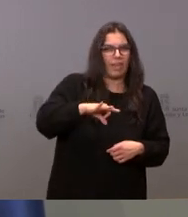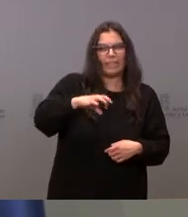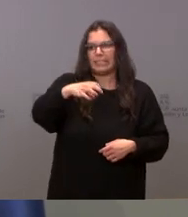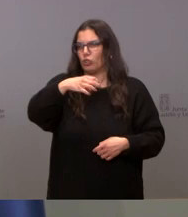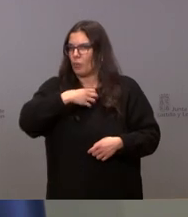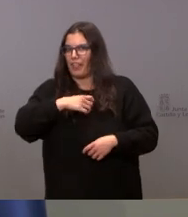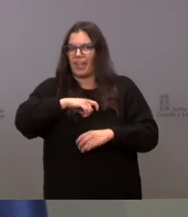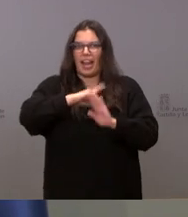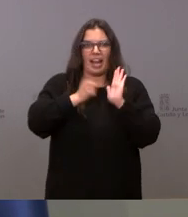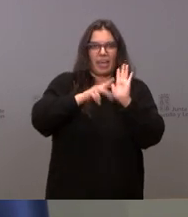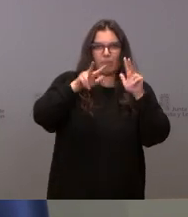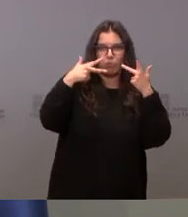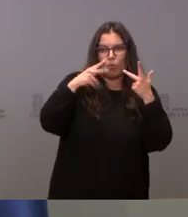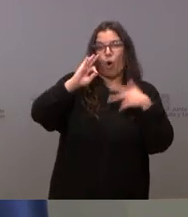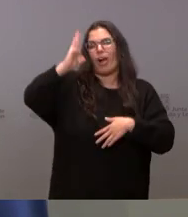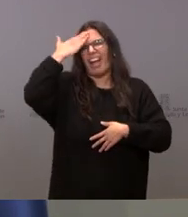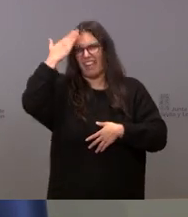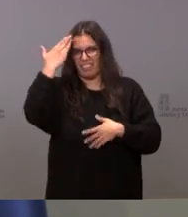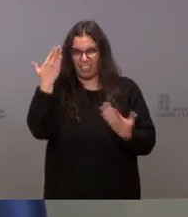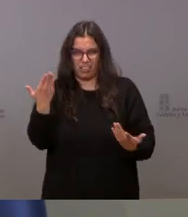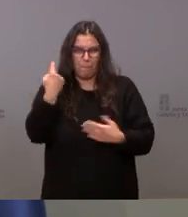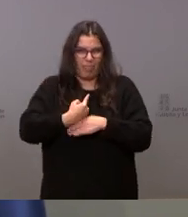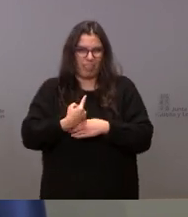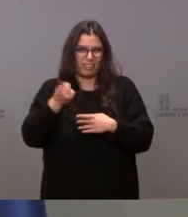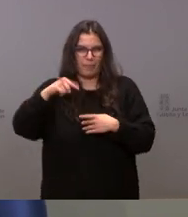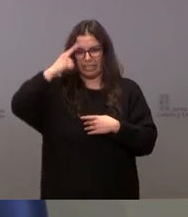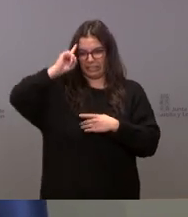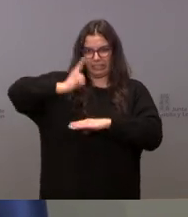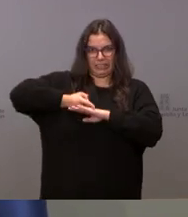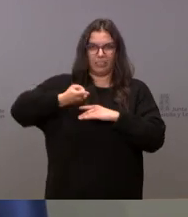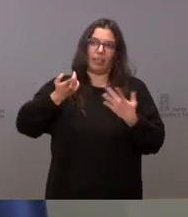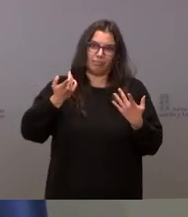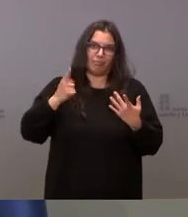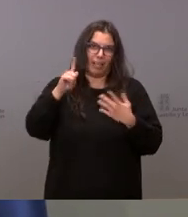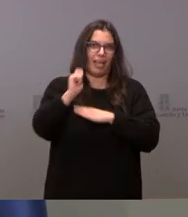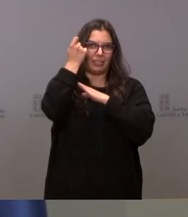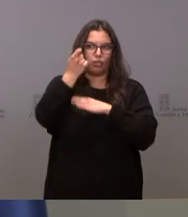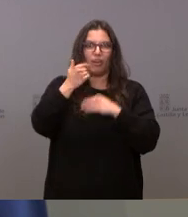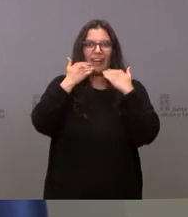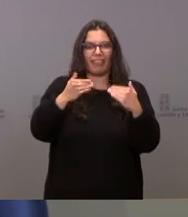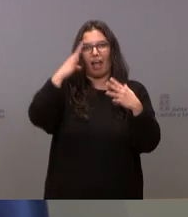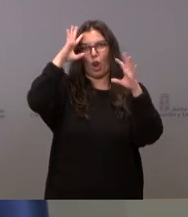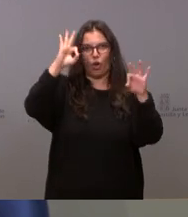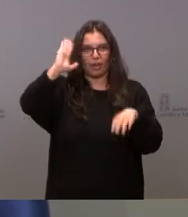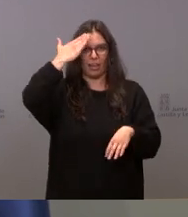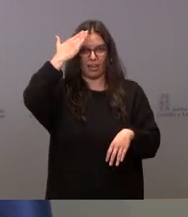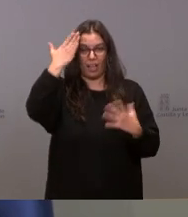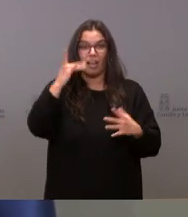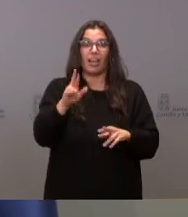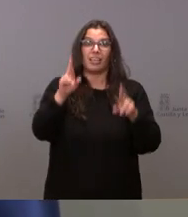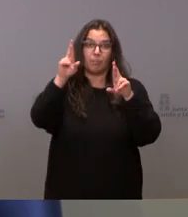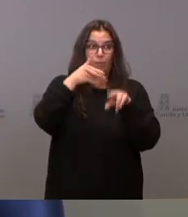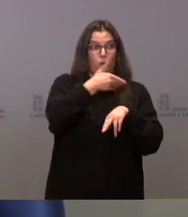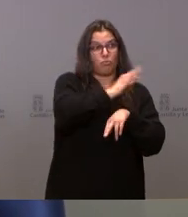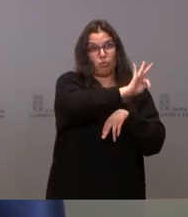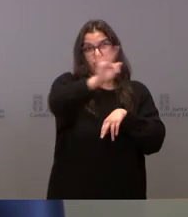y lo que indica el sentido común y en este caso ha triunfado el sentido común. Esperemos que siga triunfando en el